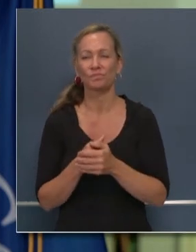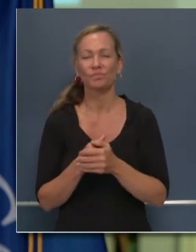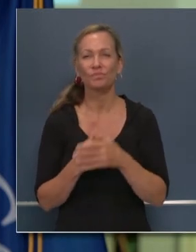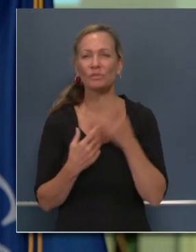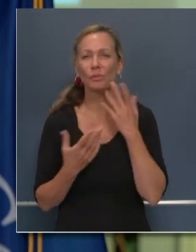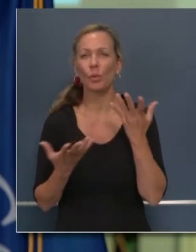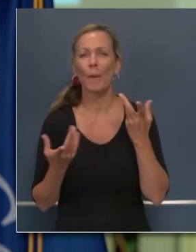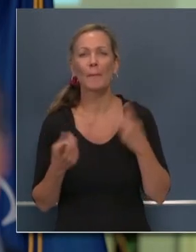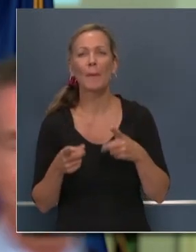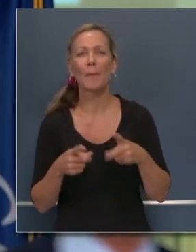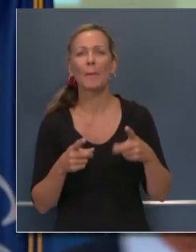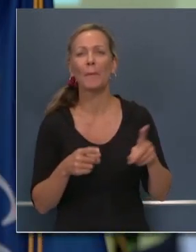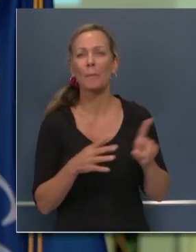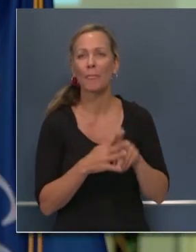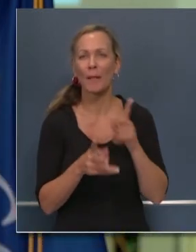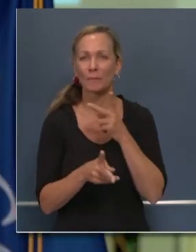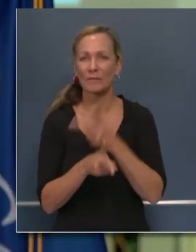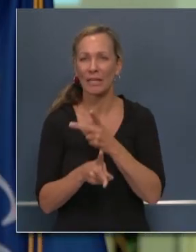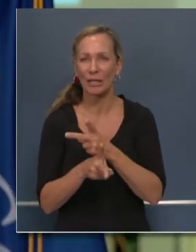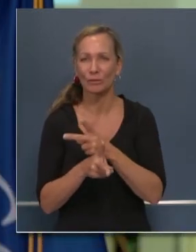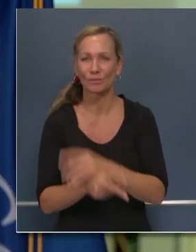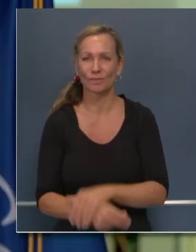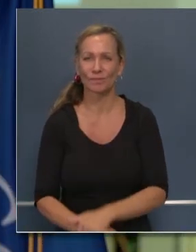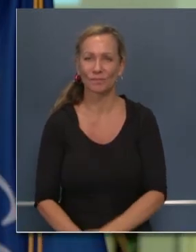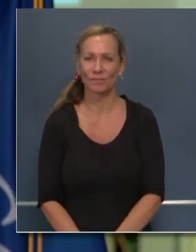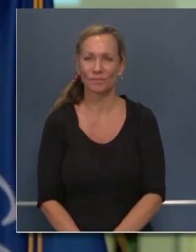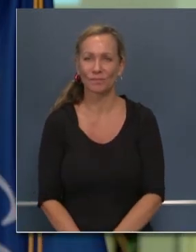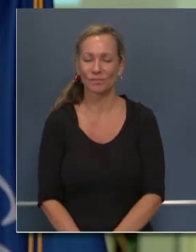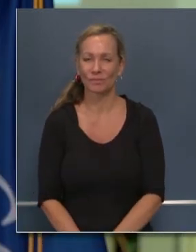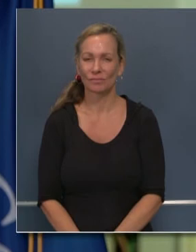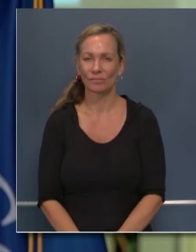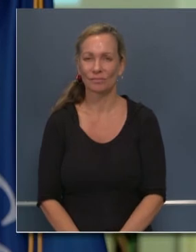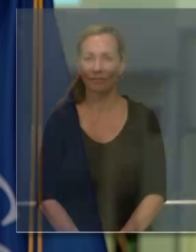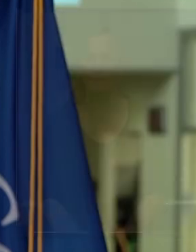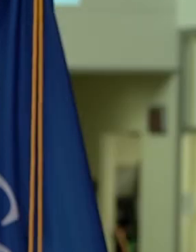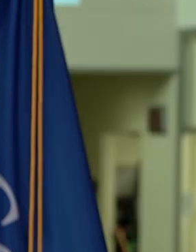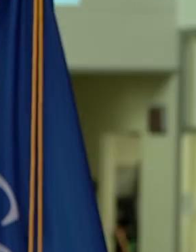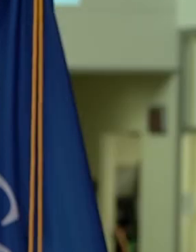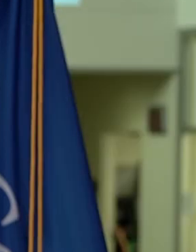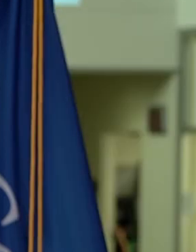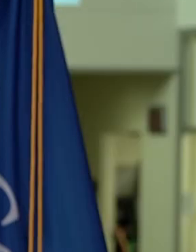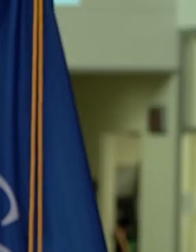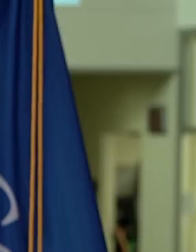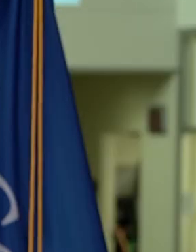con los incendios y la pandemia. Cuídense todos. Gracias. Gracias. Gracias. Gracias. Gracias. Gracias. Gracias.